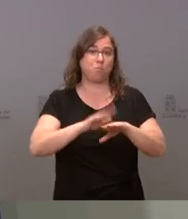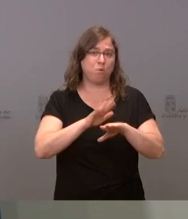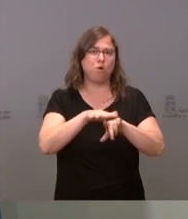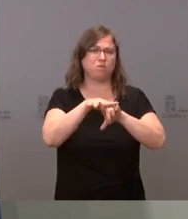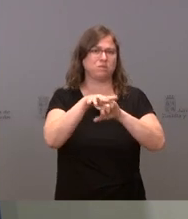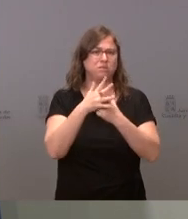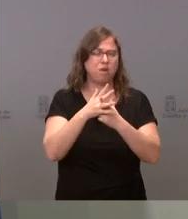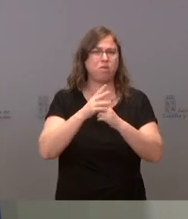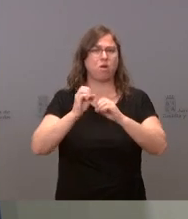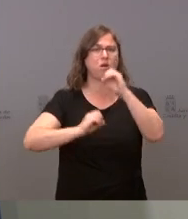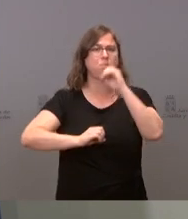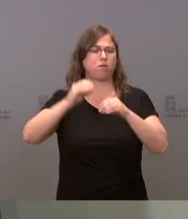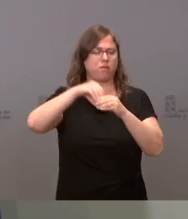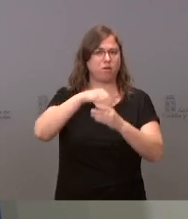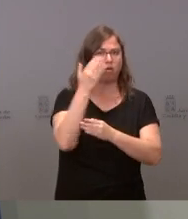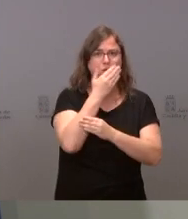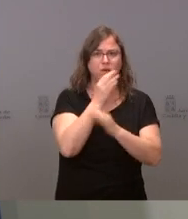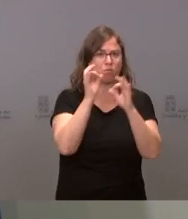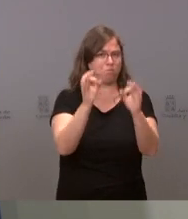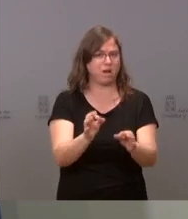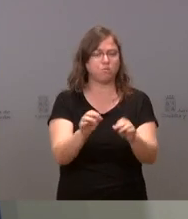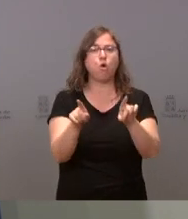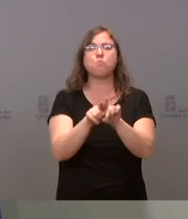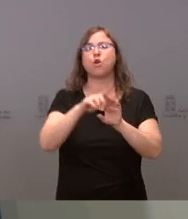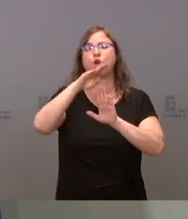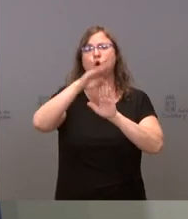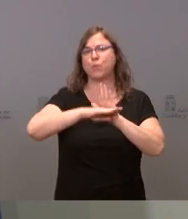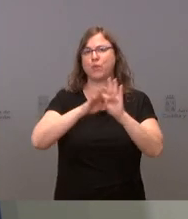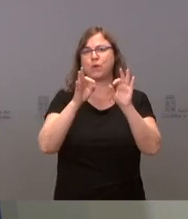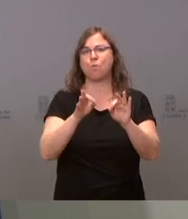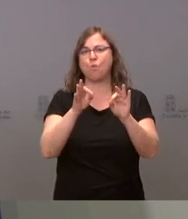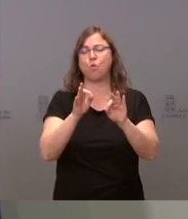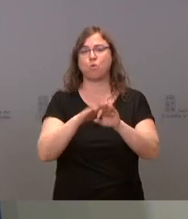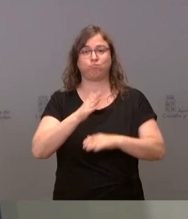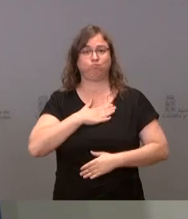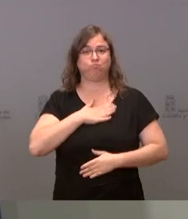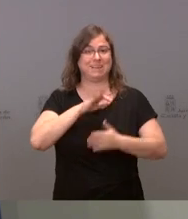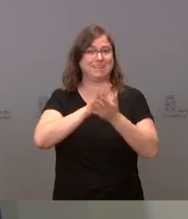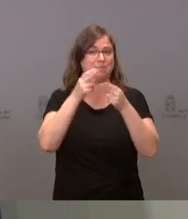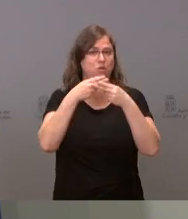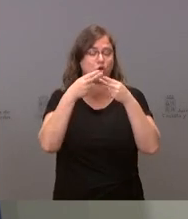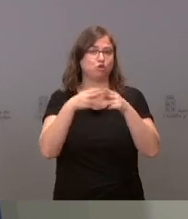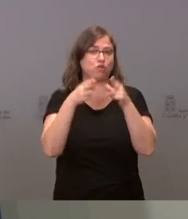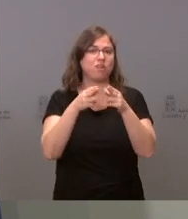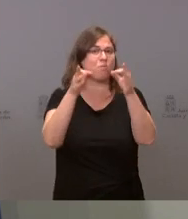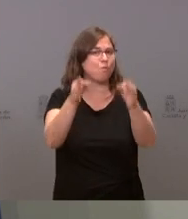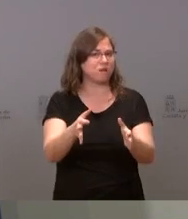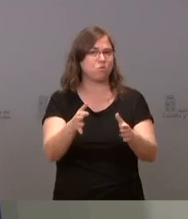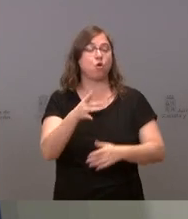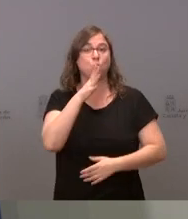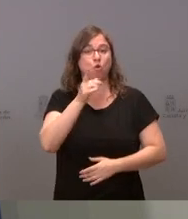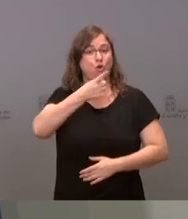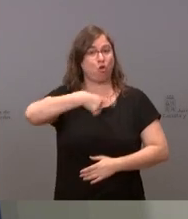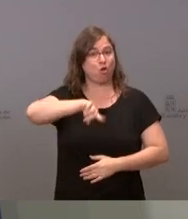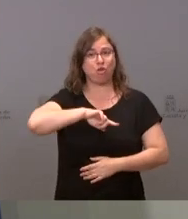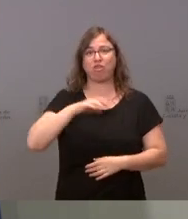ni las ratios en los colegios, porque no van a desaparecer las condiciones en nuestros servicios sociales, porque tendremos que recuperar toda